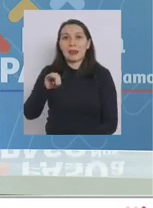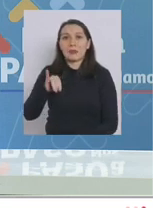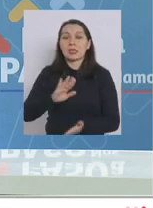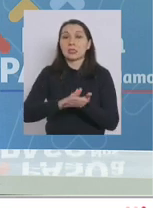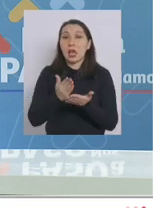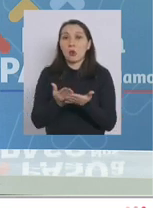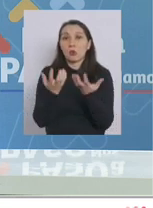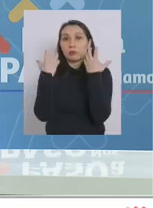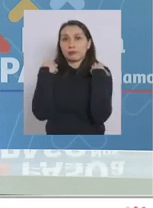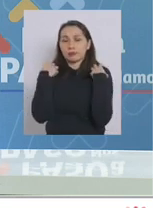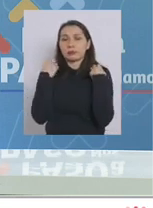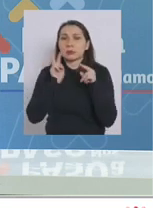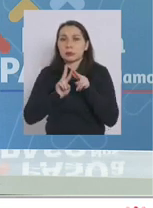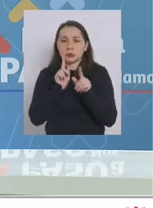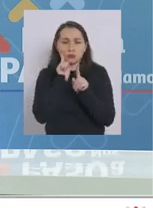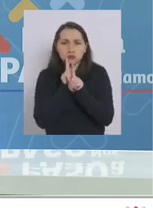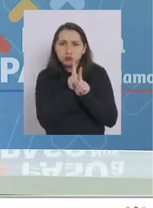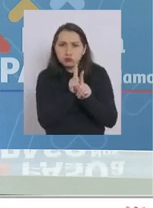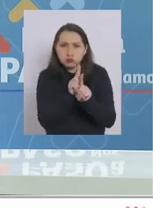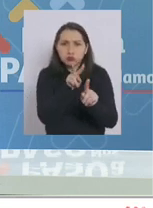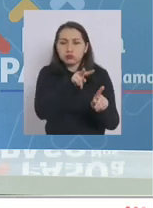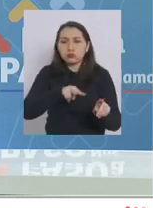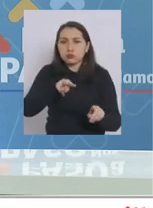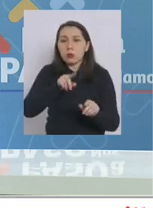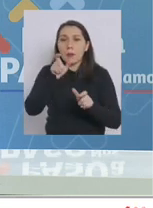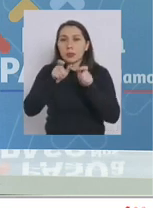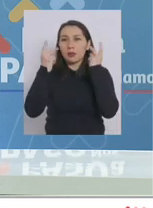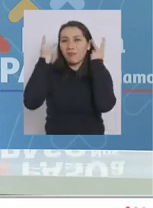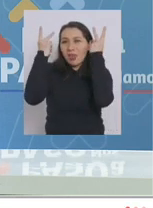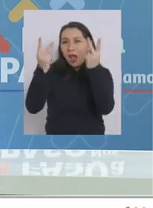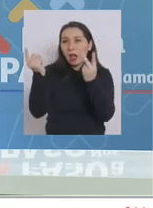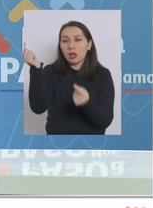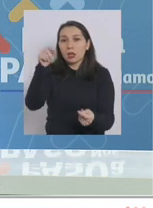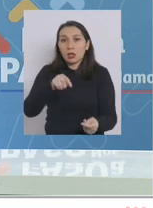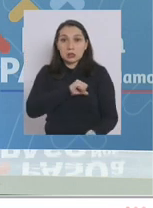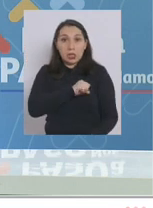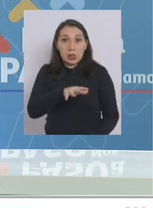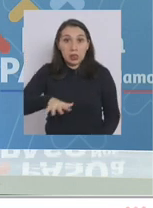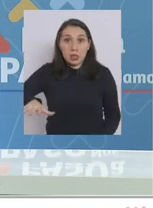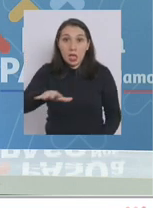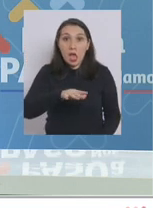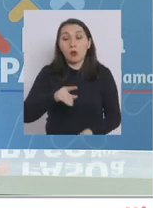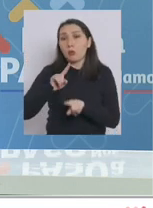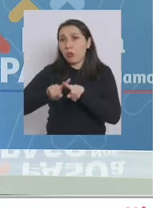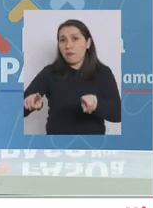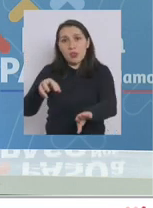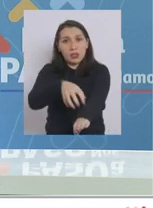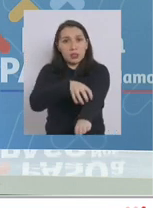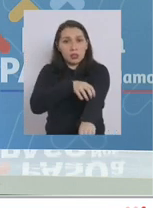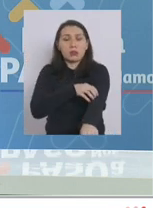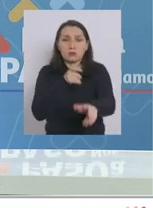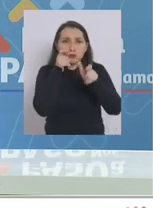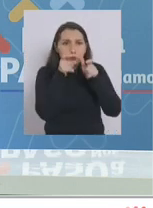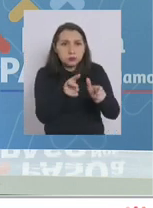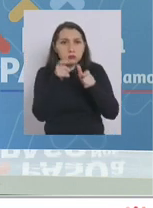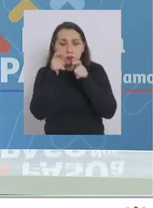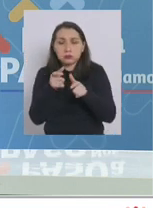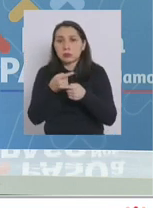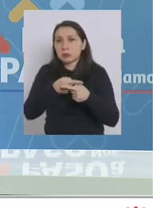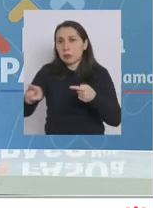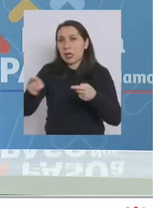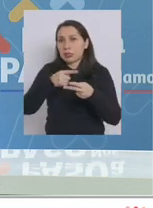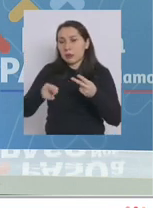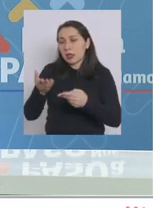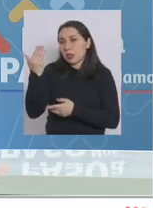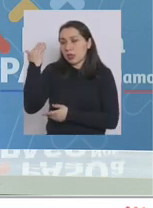a la vigilancia de viajeros, tanto en la región metropolitana como en las distintas regiones. Desde hace varias